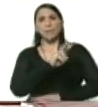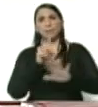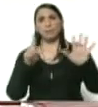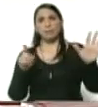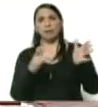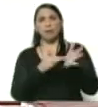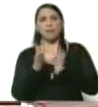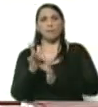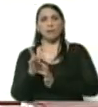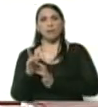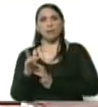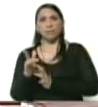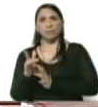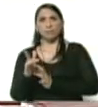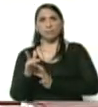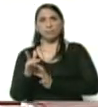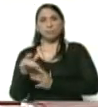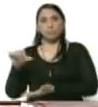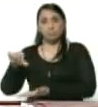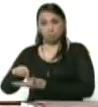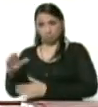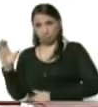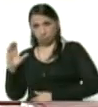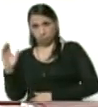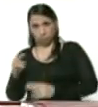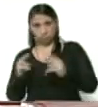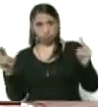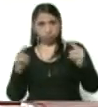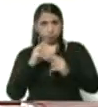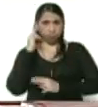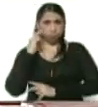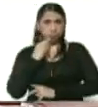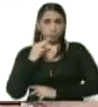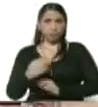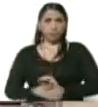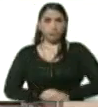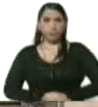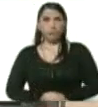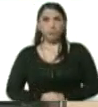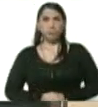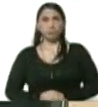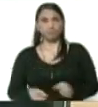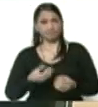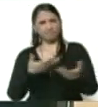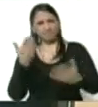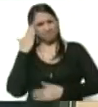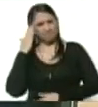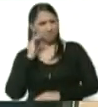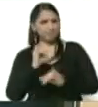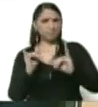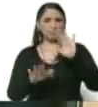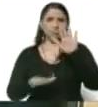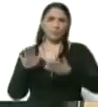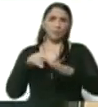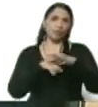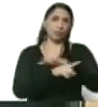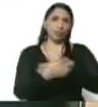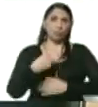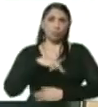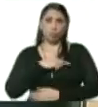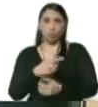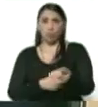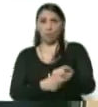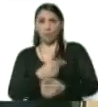por vía terrestre desde Cúcuta, por el puente Simón Bolívar, inmediatamente, como ustedes saben, apenas ingresan nuestros